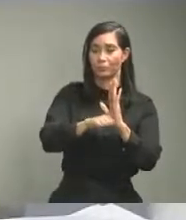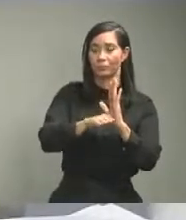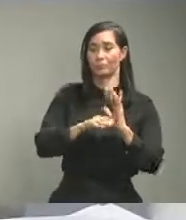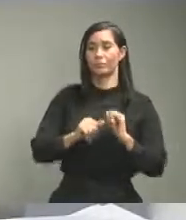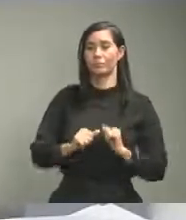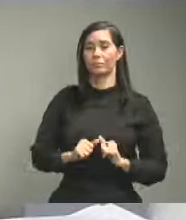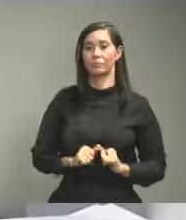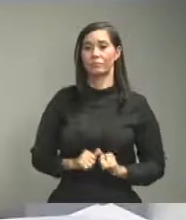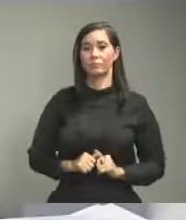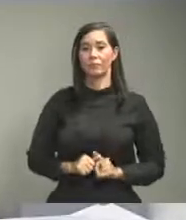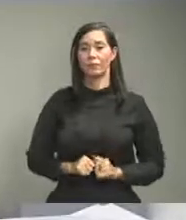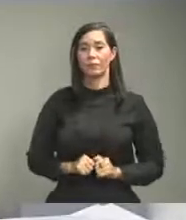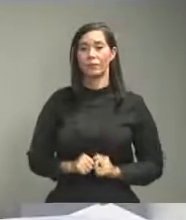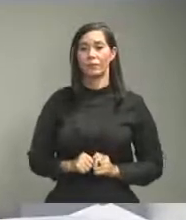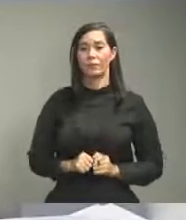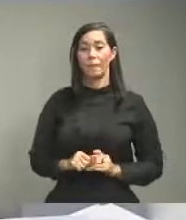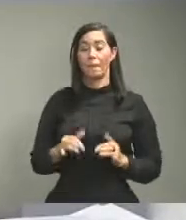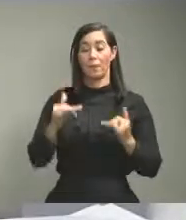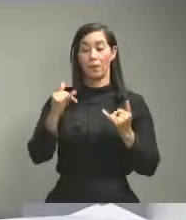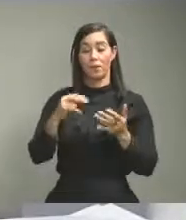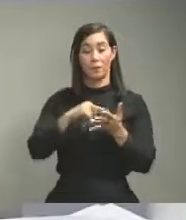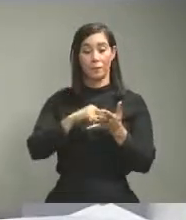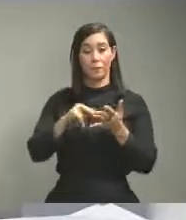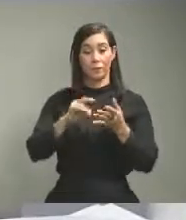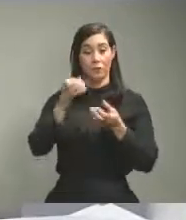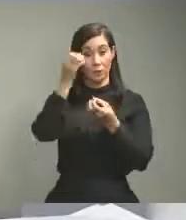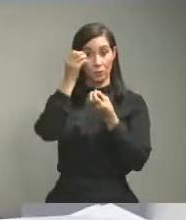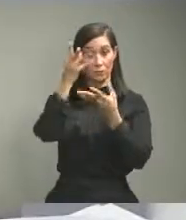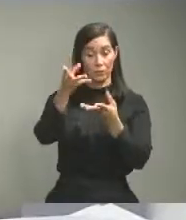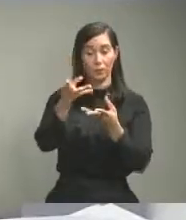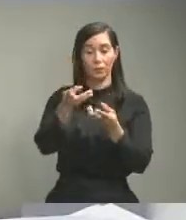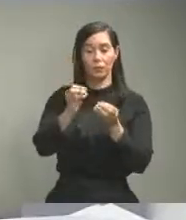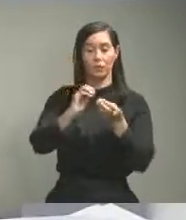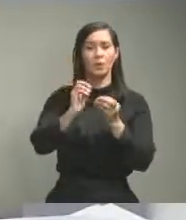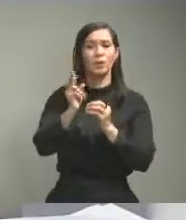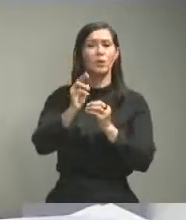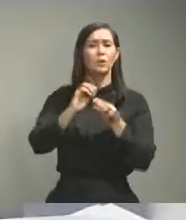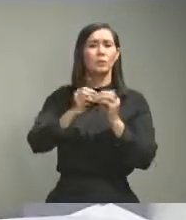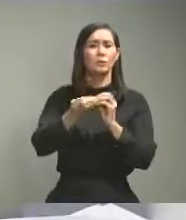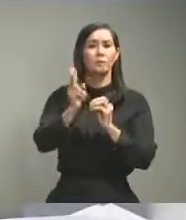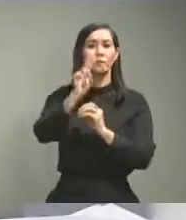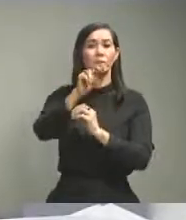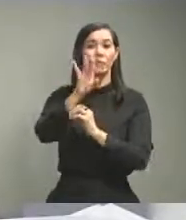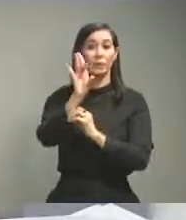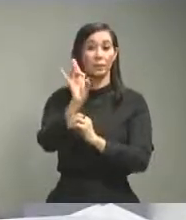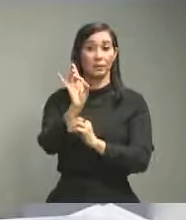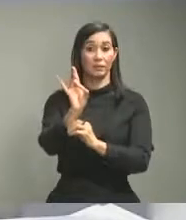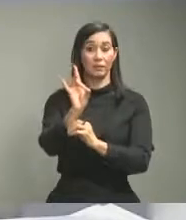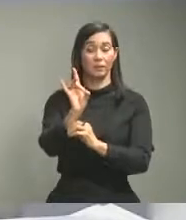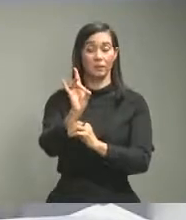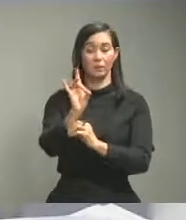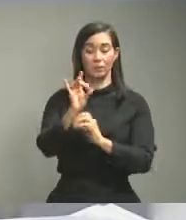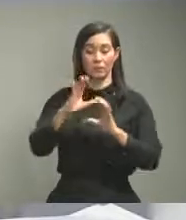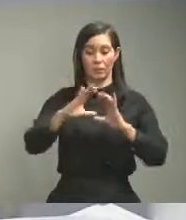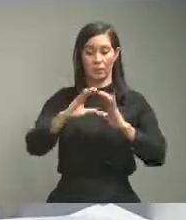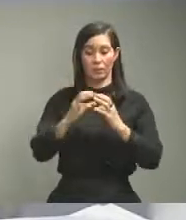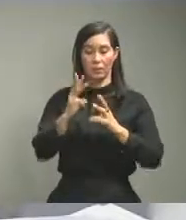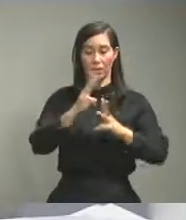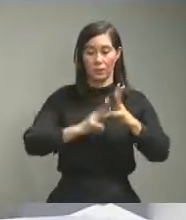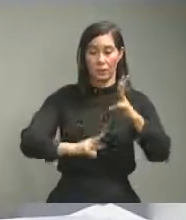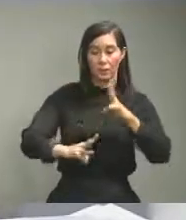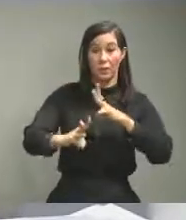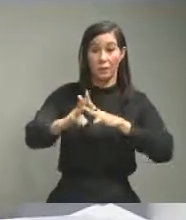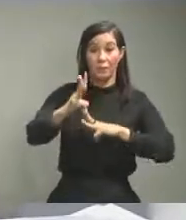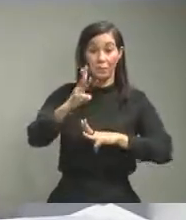Pasamos a leer el boletín número 28 que a nivel global se